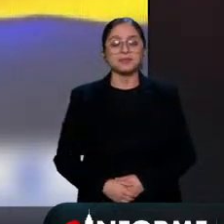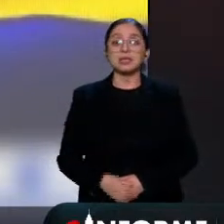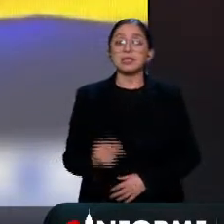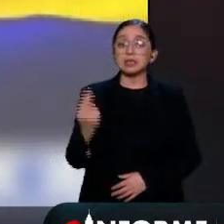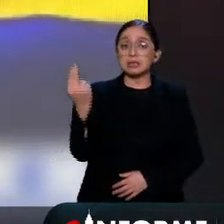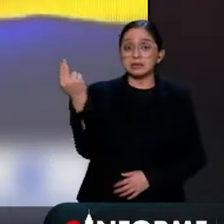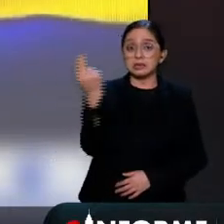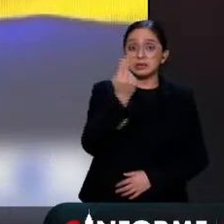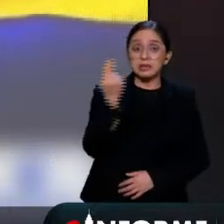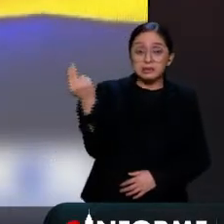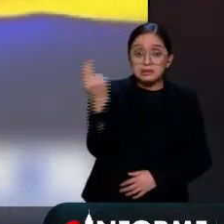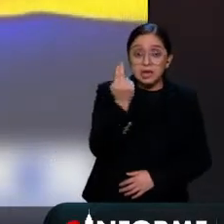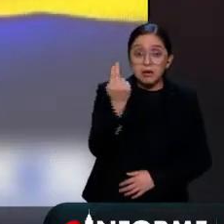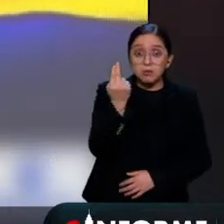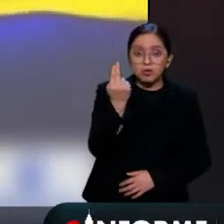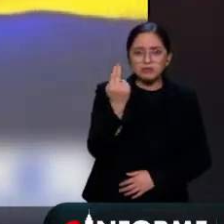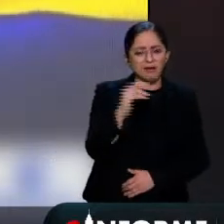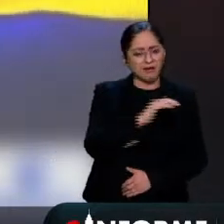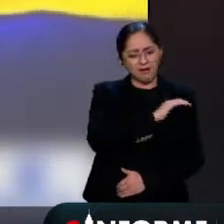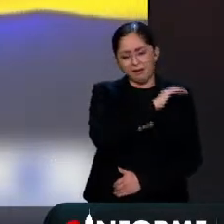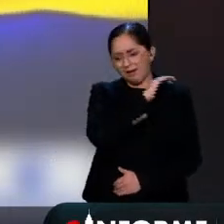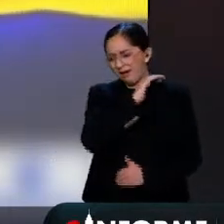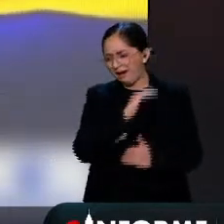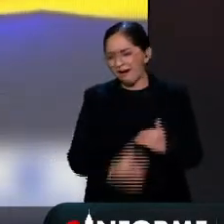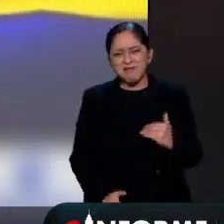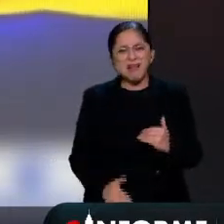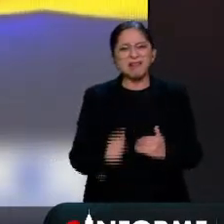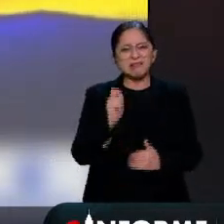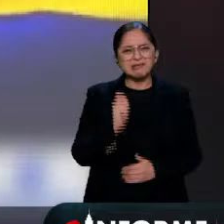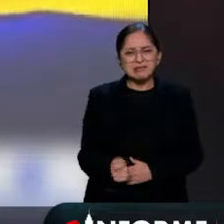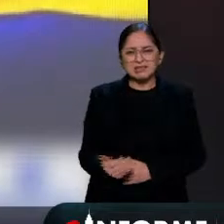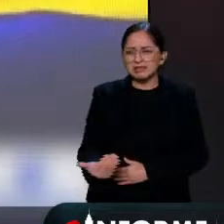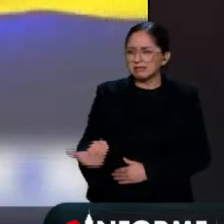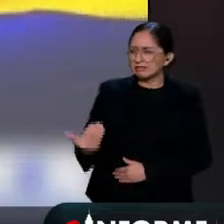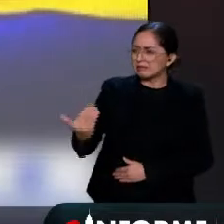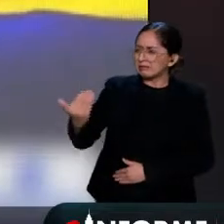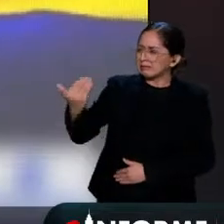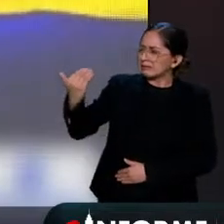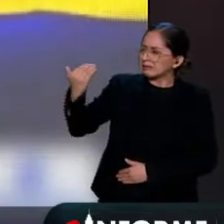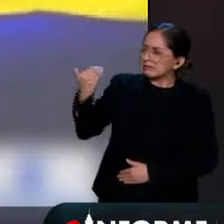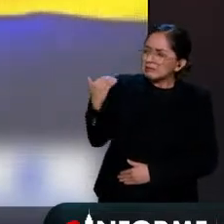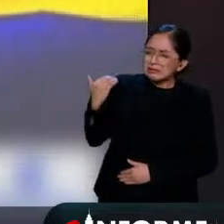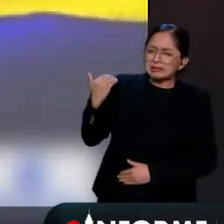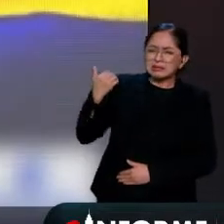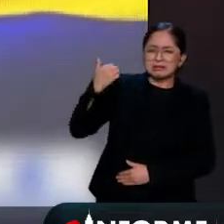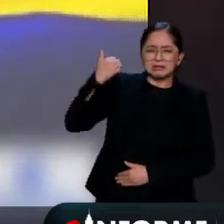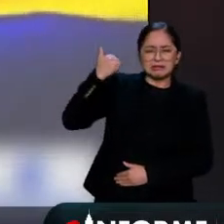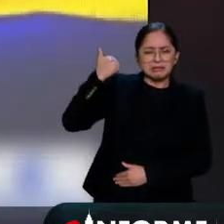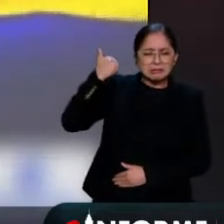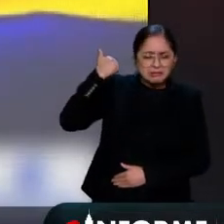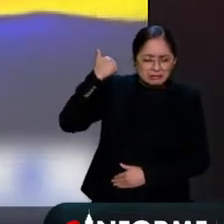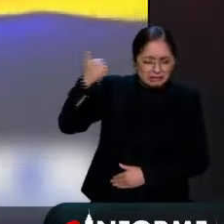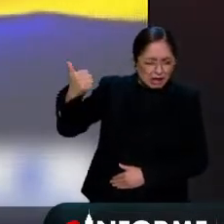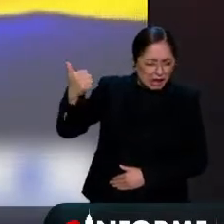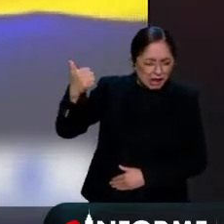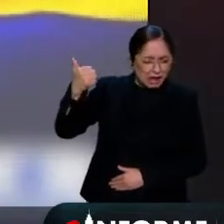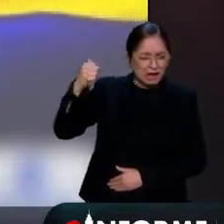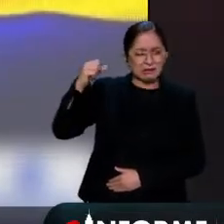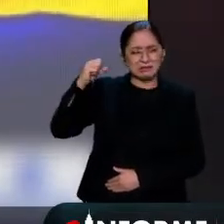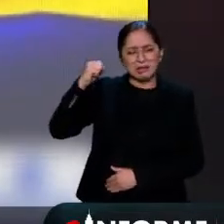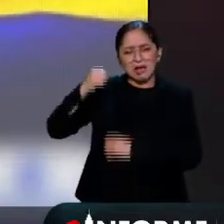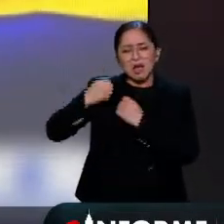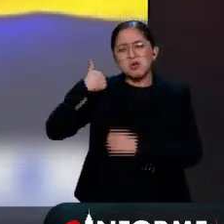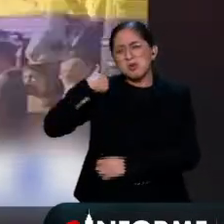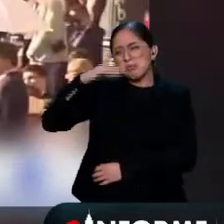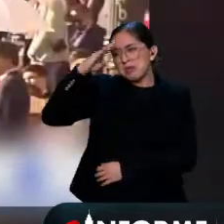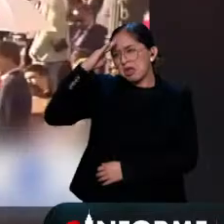con seis décadas de violencia y conflicto armado. Yo diría con dos siglos de guerra